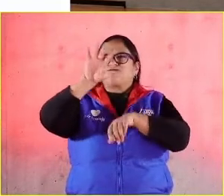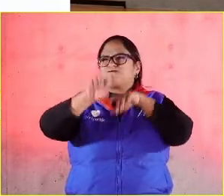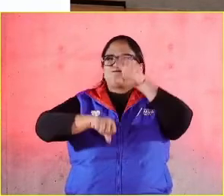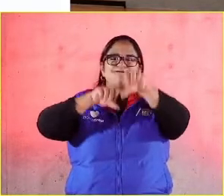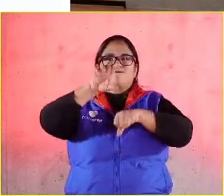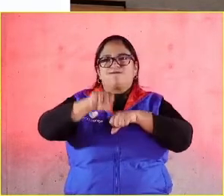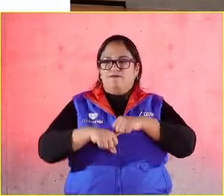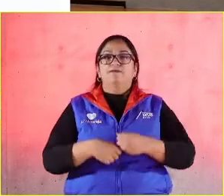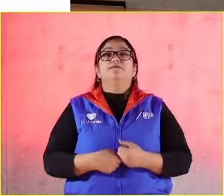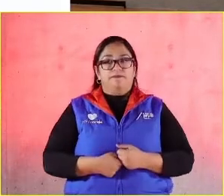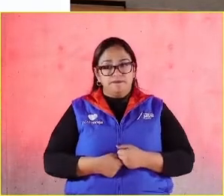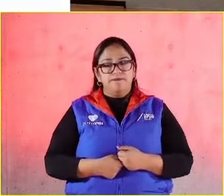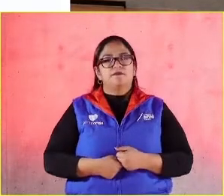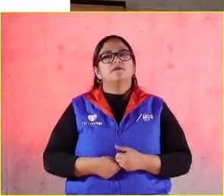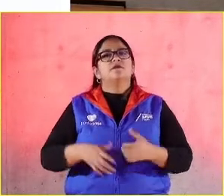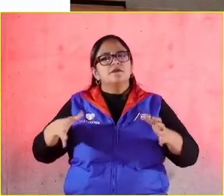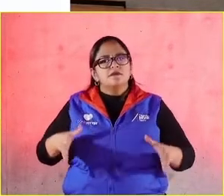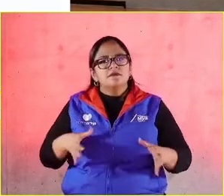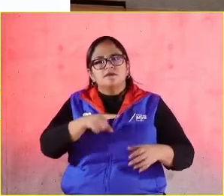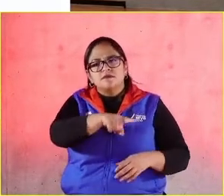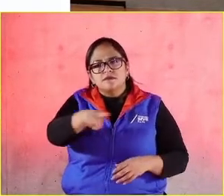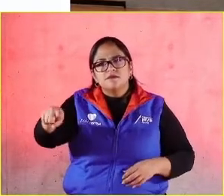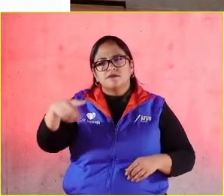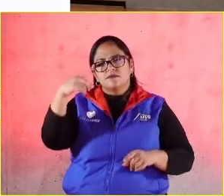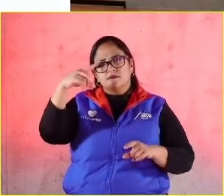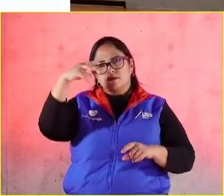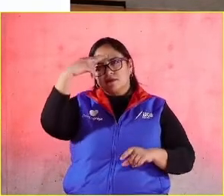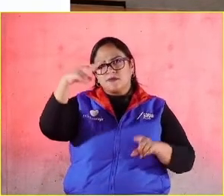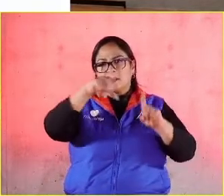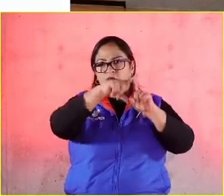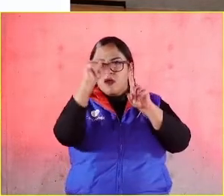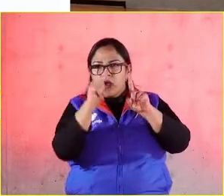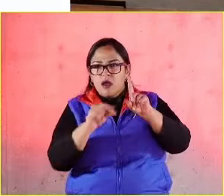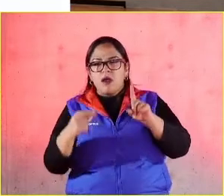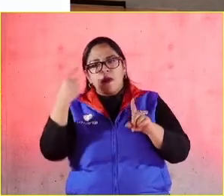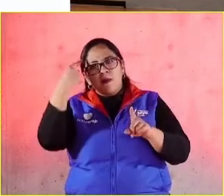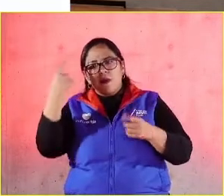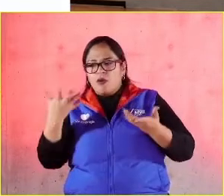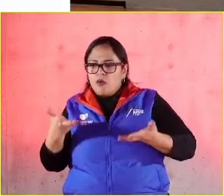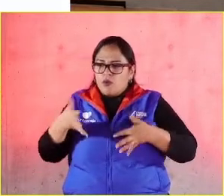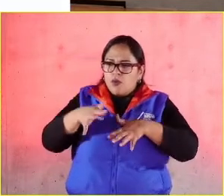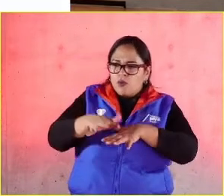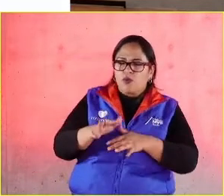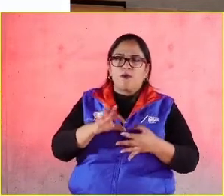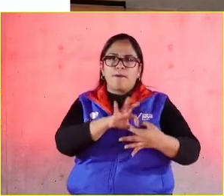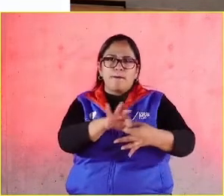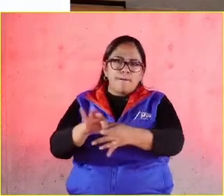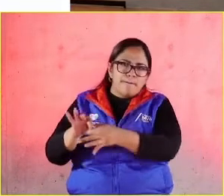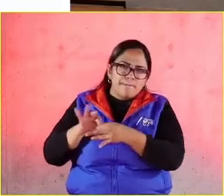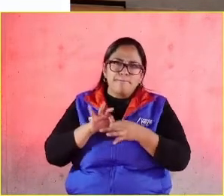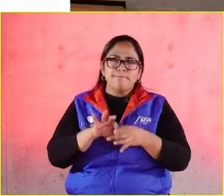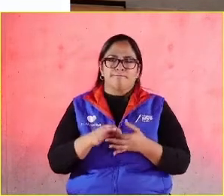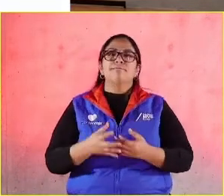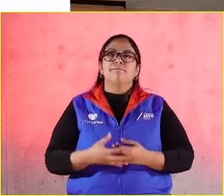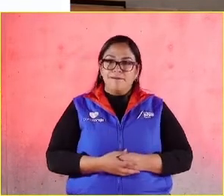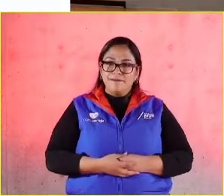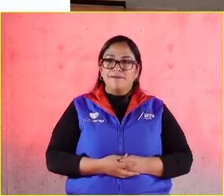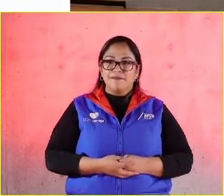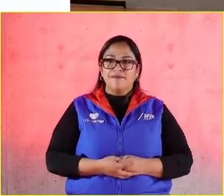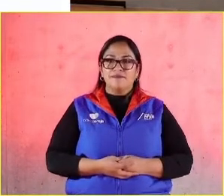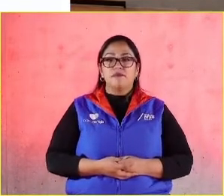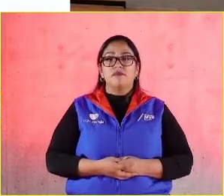para aportar a la construcción de un México más inclusivo, más equitativo y más sostenible.